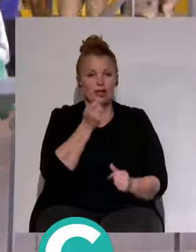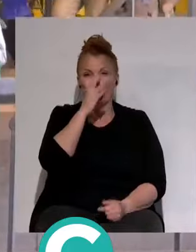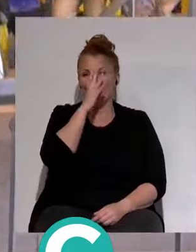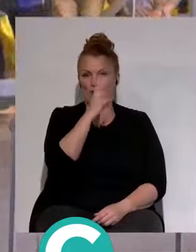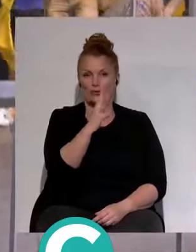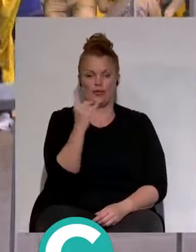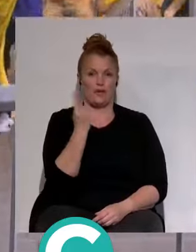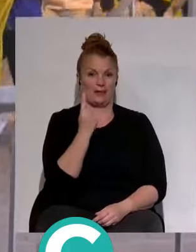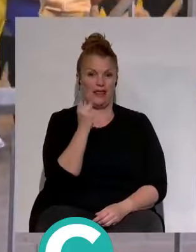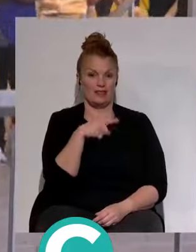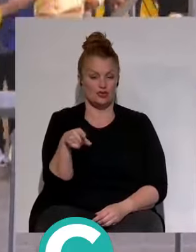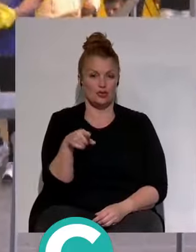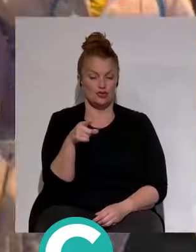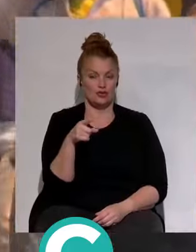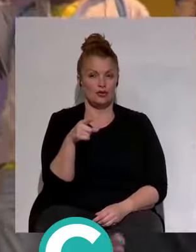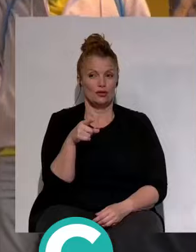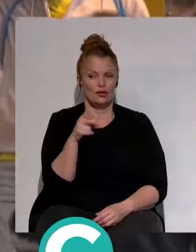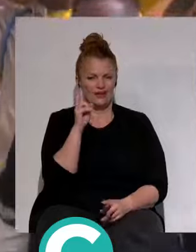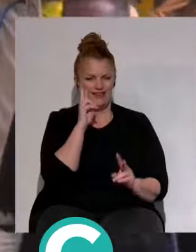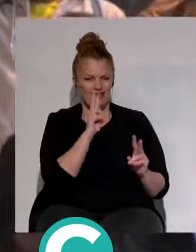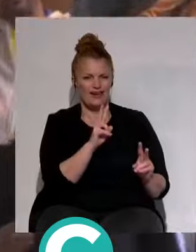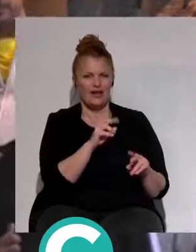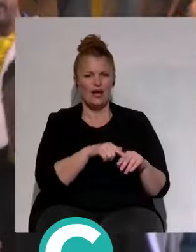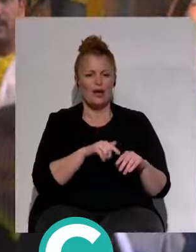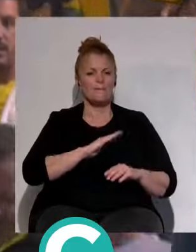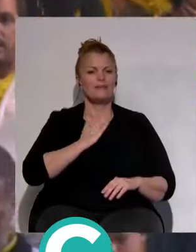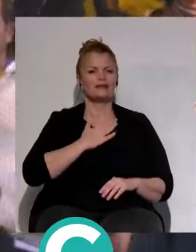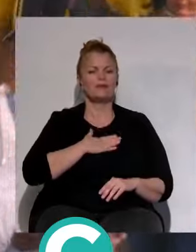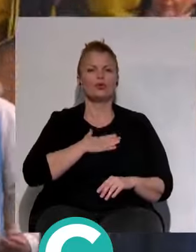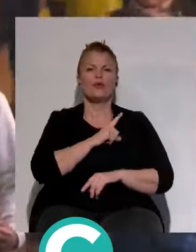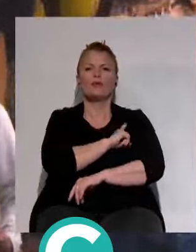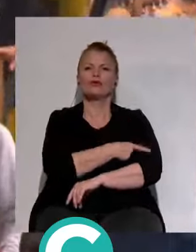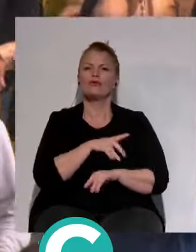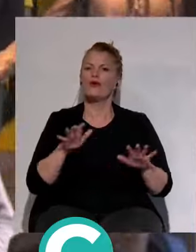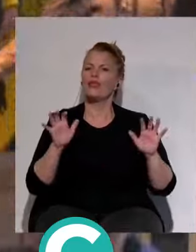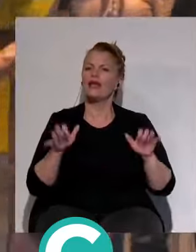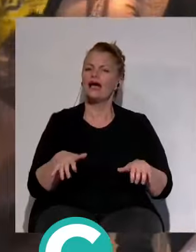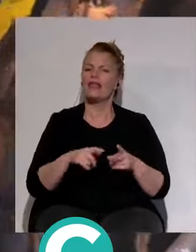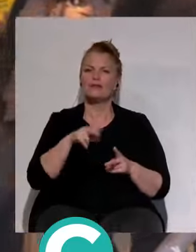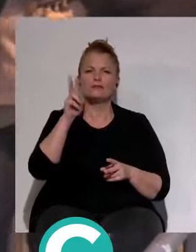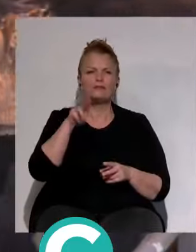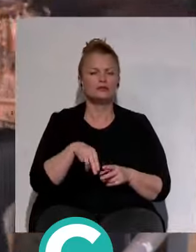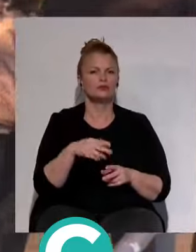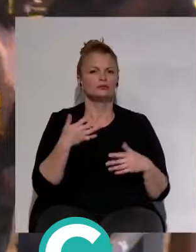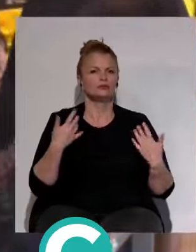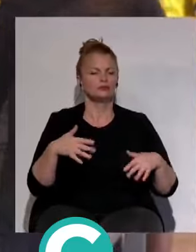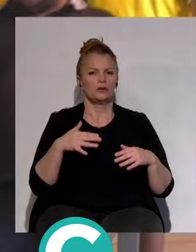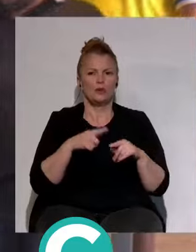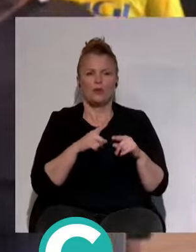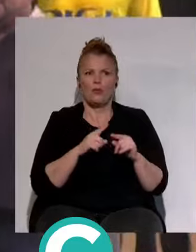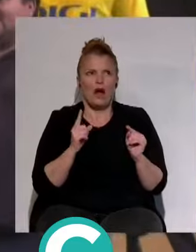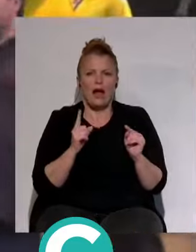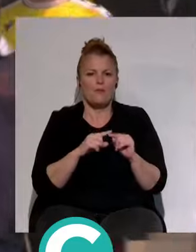años en primera y, si tú te fijas, el patrimonio deportivo del Cádiz es muy, muy, muy cortito.